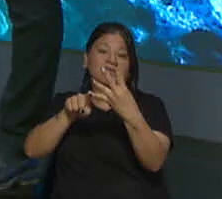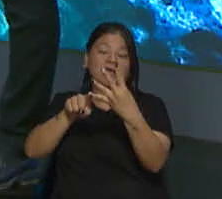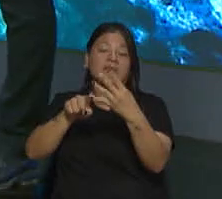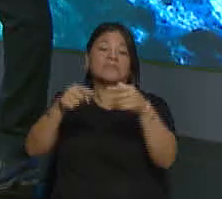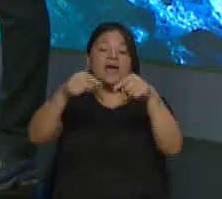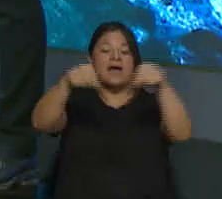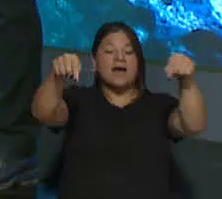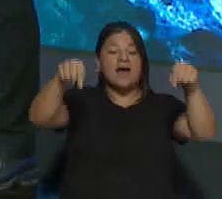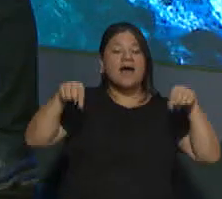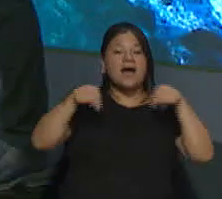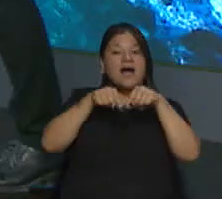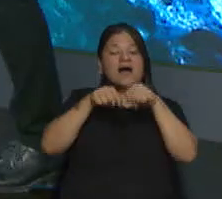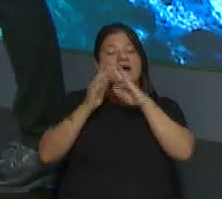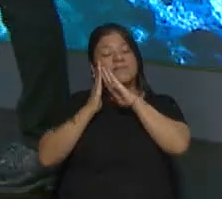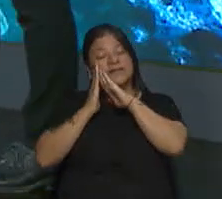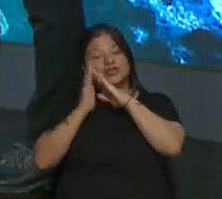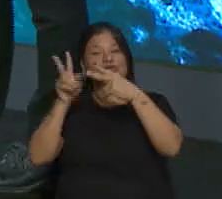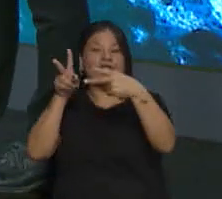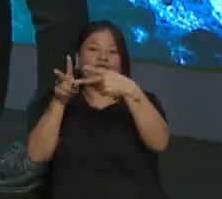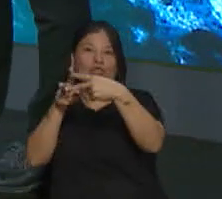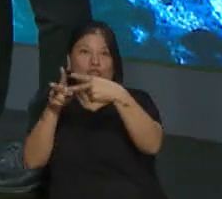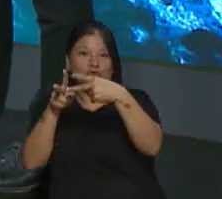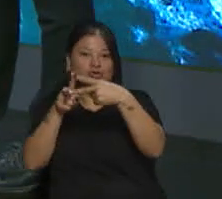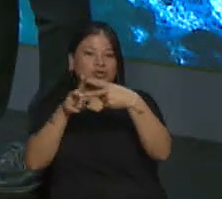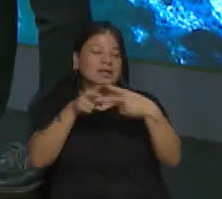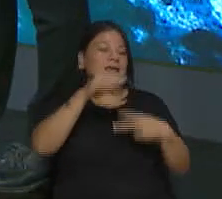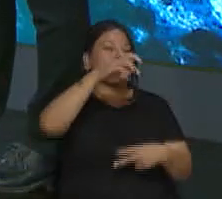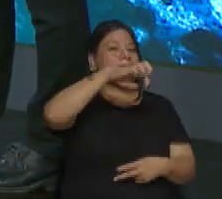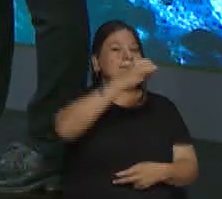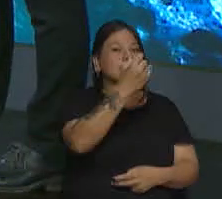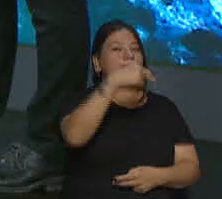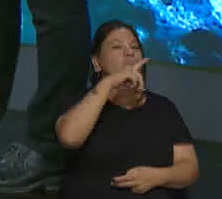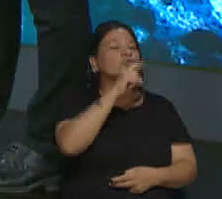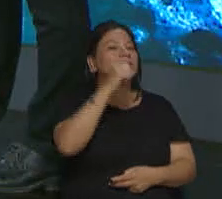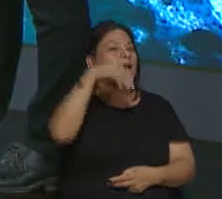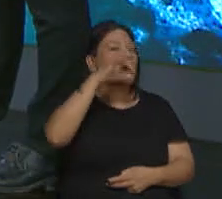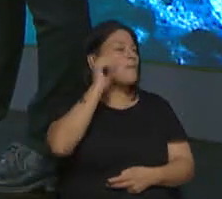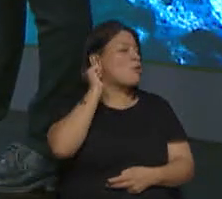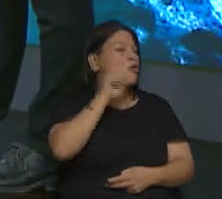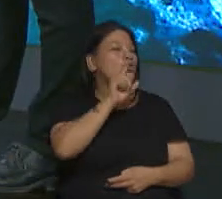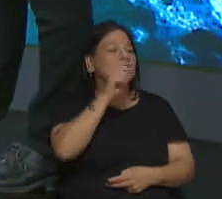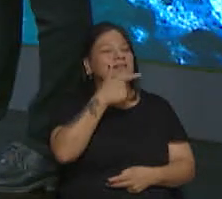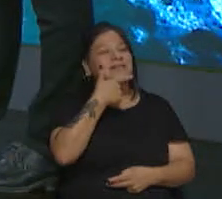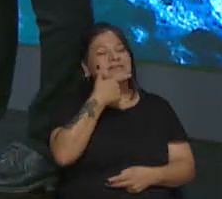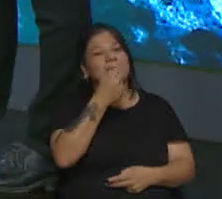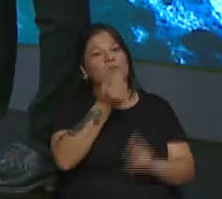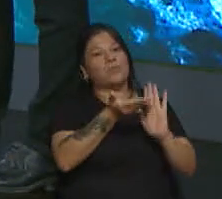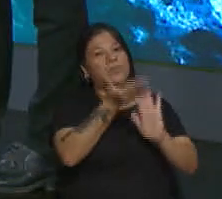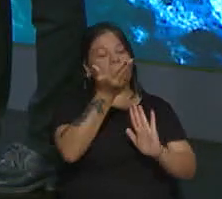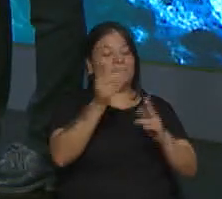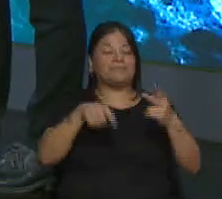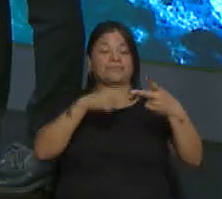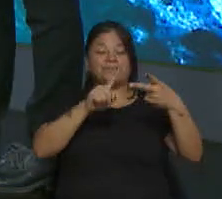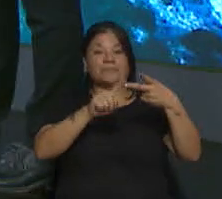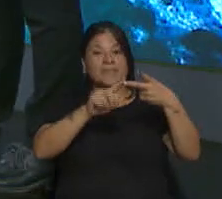habitaciones. En Punta Mogote este valor puede modificarse sustancialmente, ¿verdad? Sí, en Punta Mogote es otra cosa. Bueno, Reñaca, otro